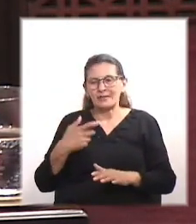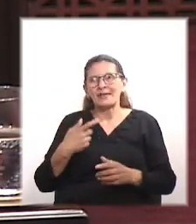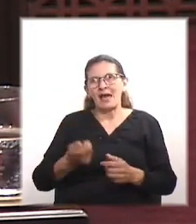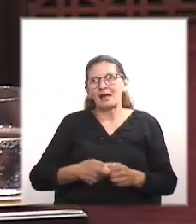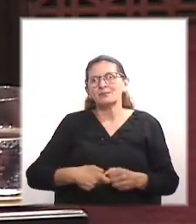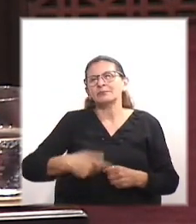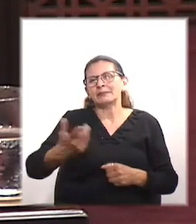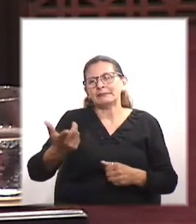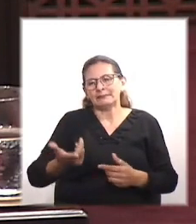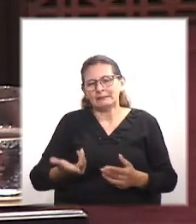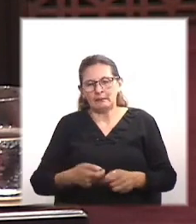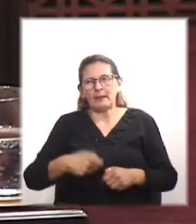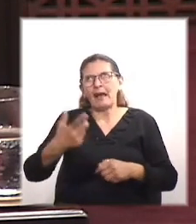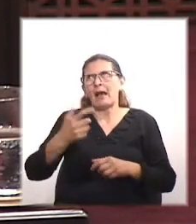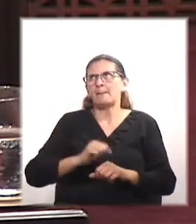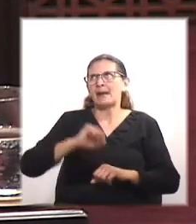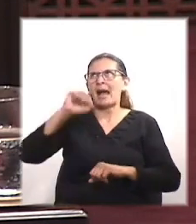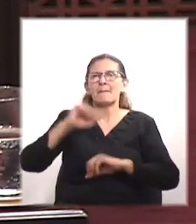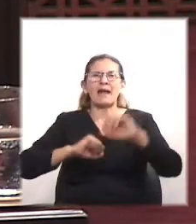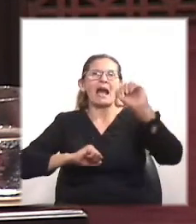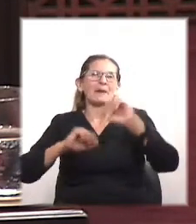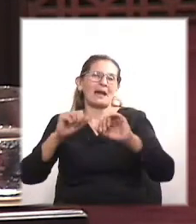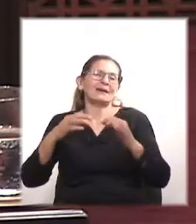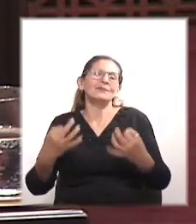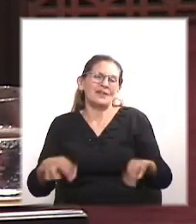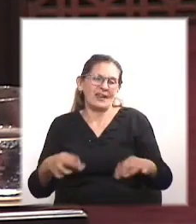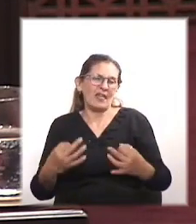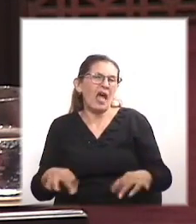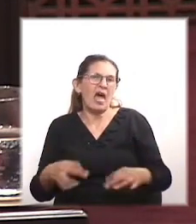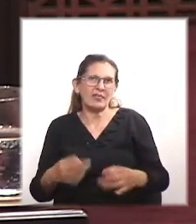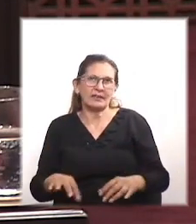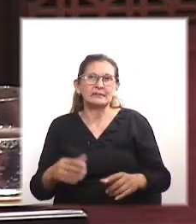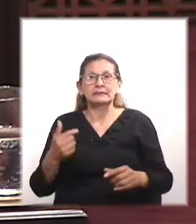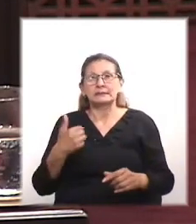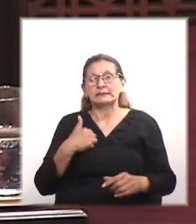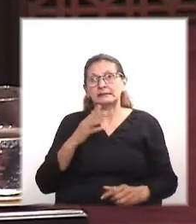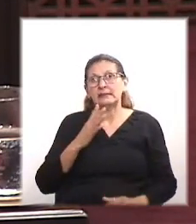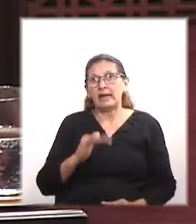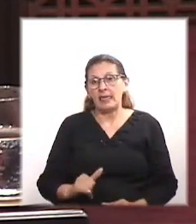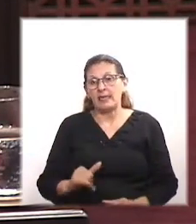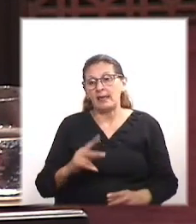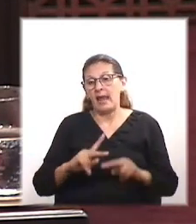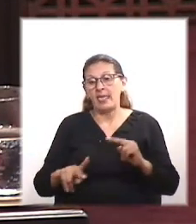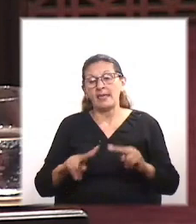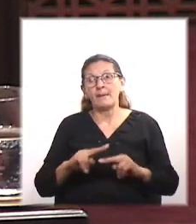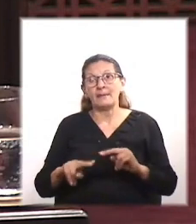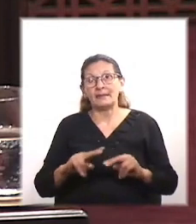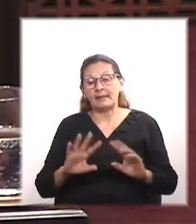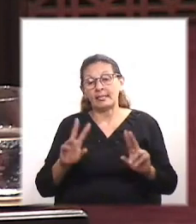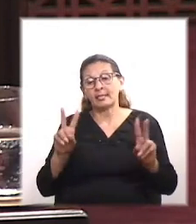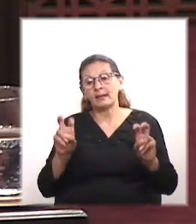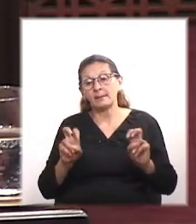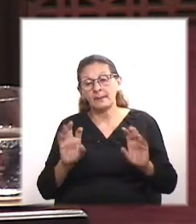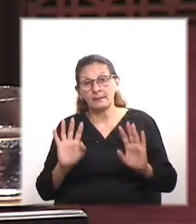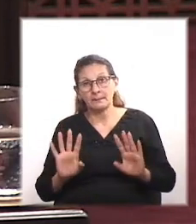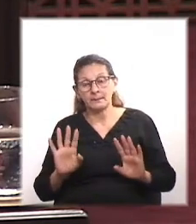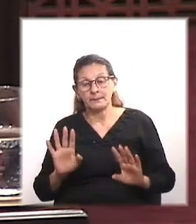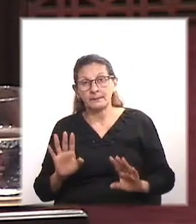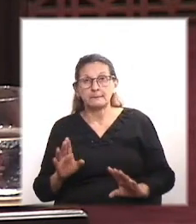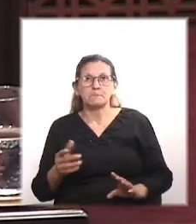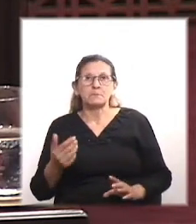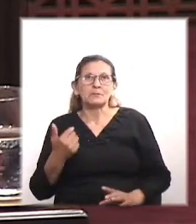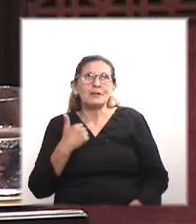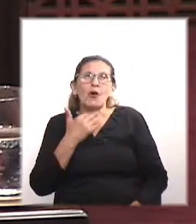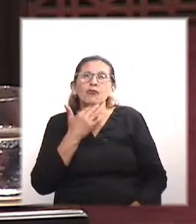fotos artificiales. Y hay una realidad, que si nosotros ponemos limitaciones en temas que no estamos